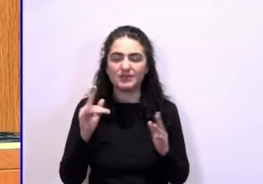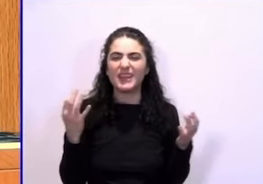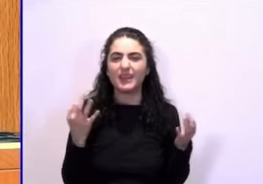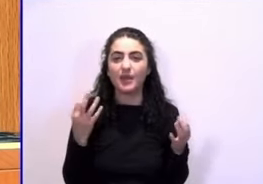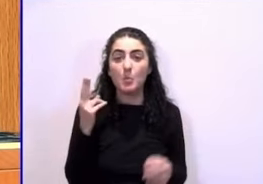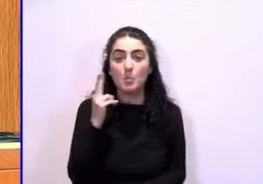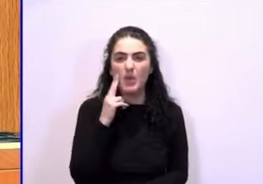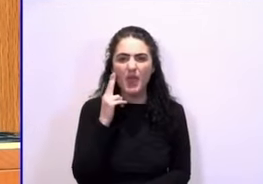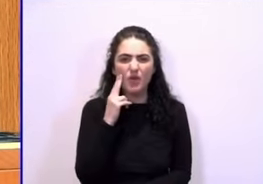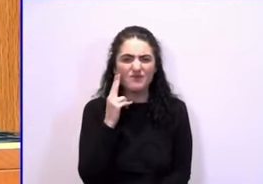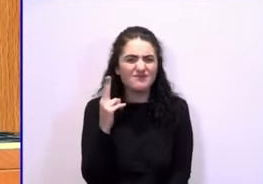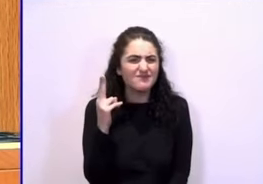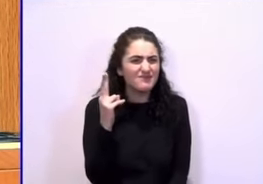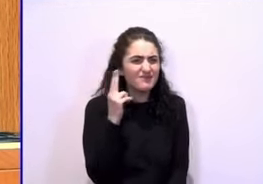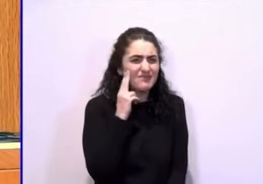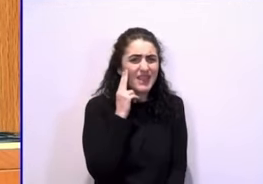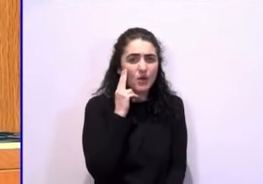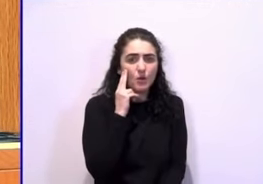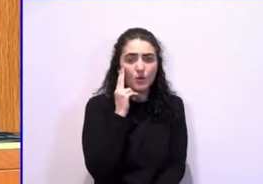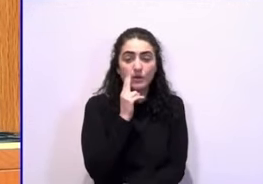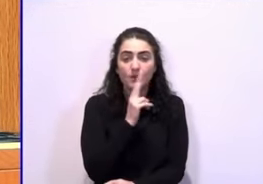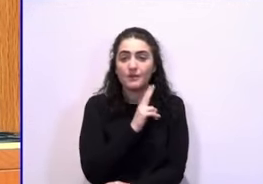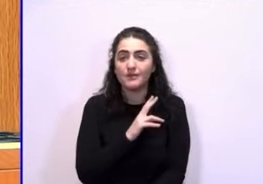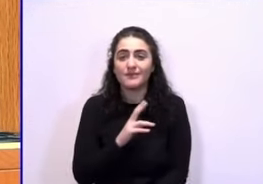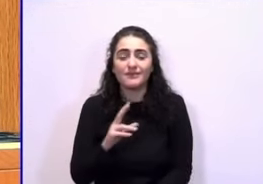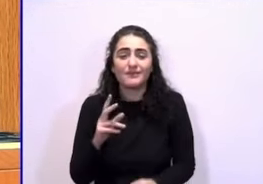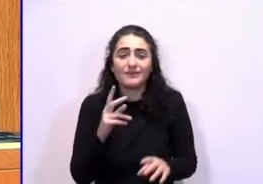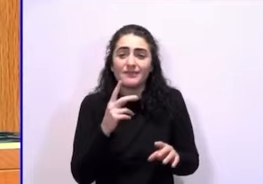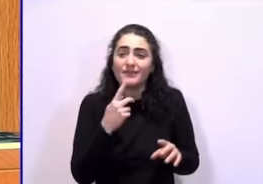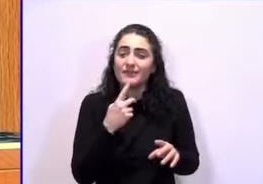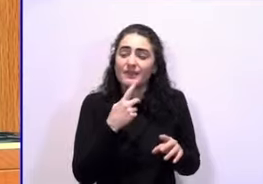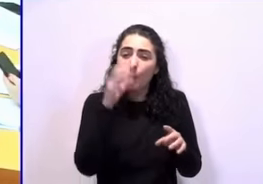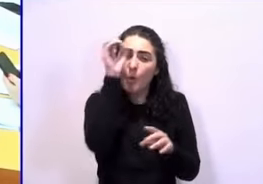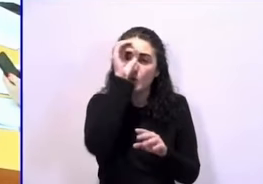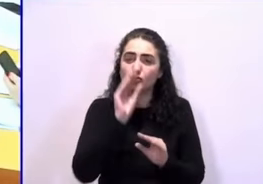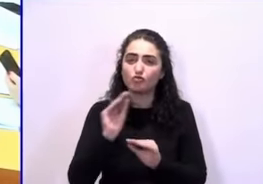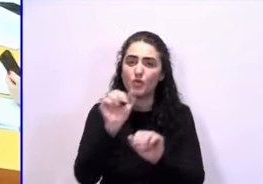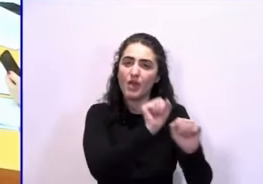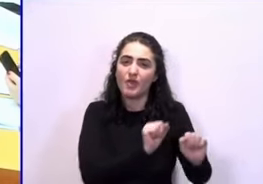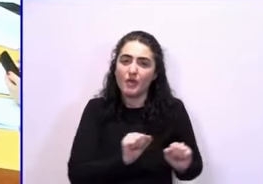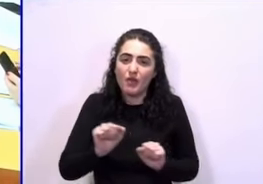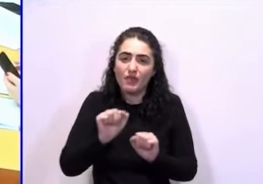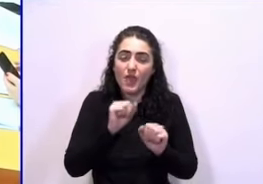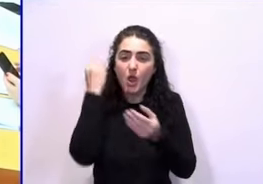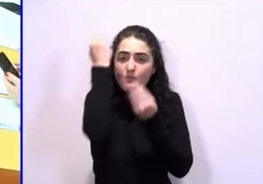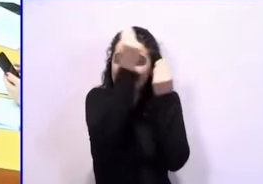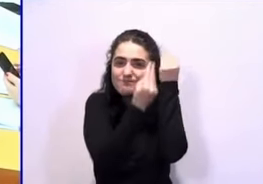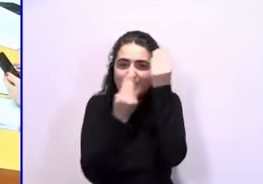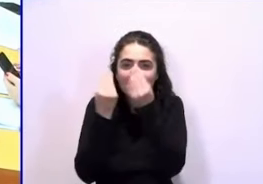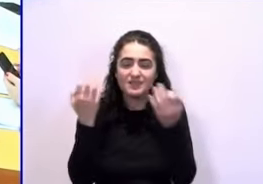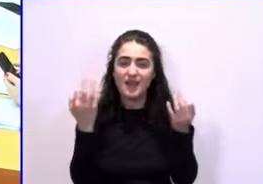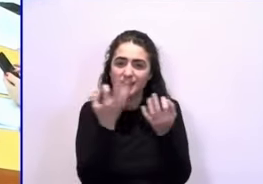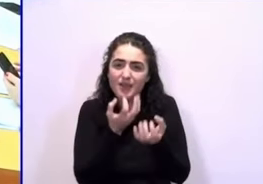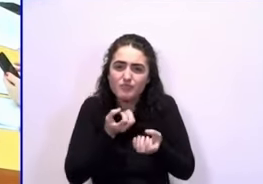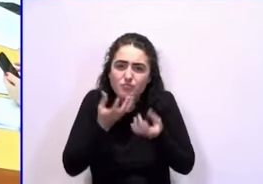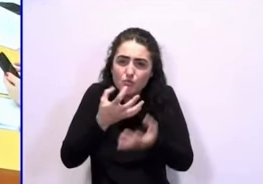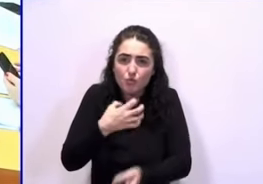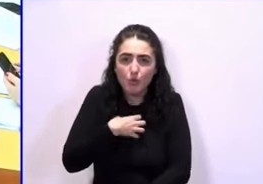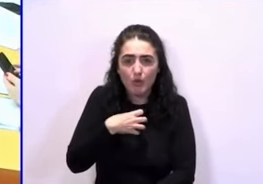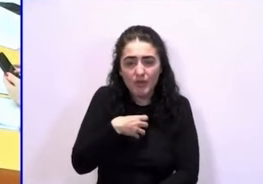terror y de no poder defender lo que decían, lo que pensaban, de ocultarse.